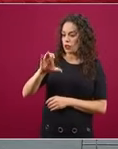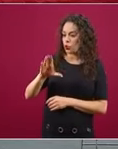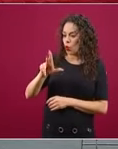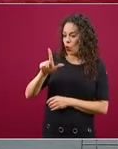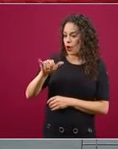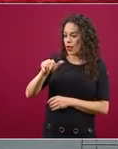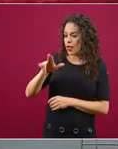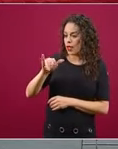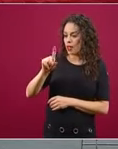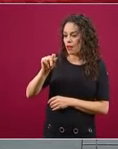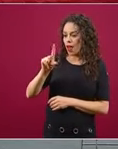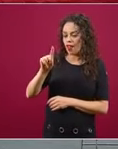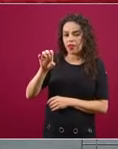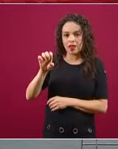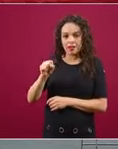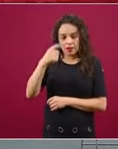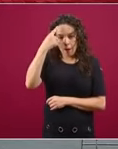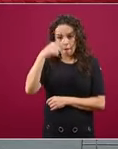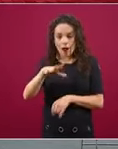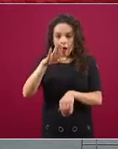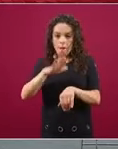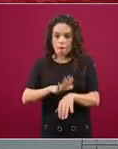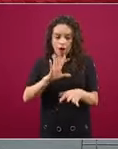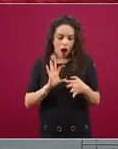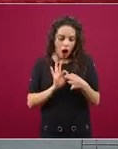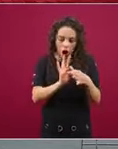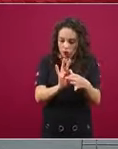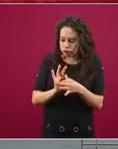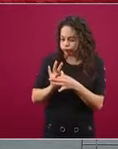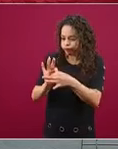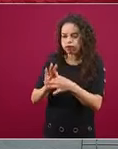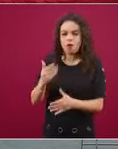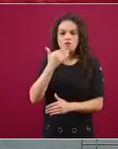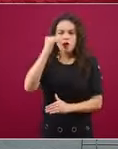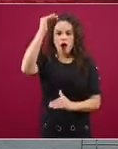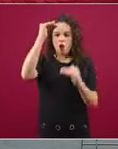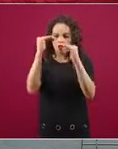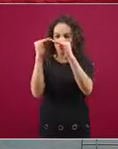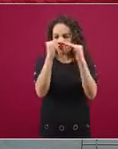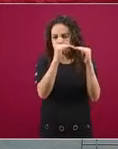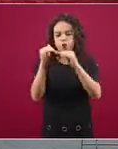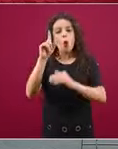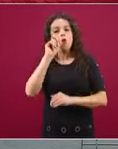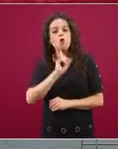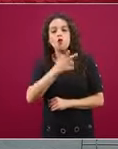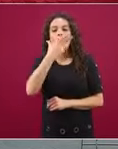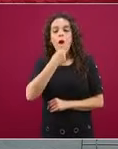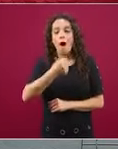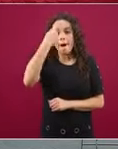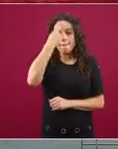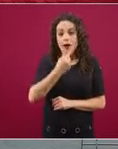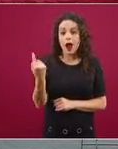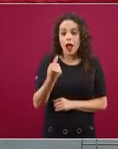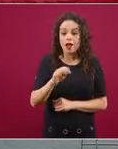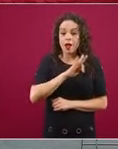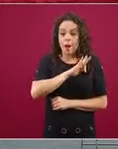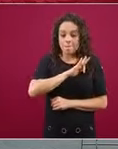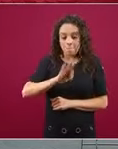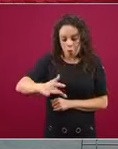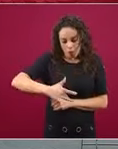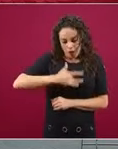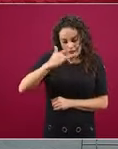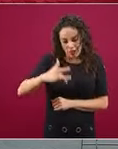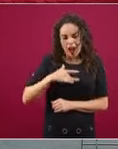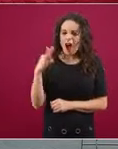relaciones armoniosas y equitativas, que lleven a la felicidad de la gente. Quiero nomás